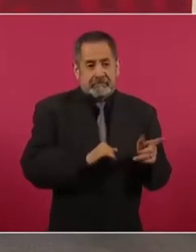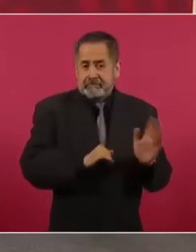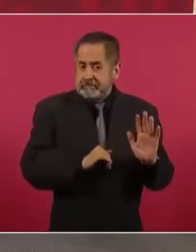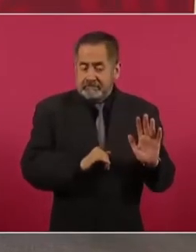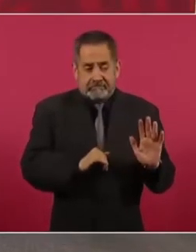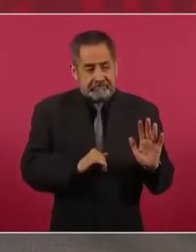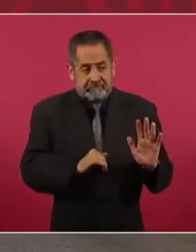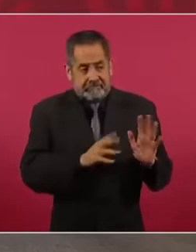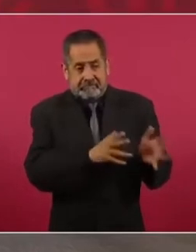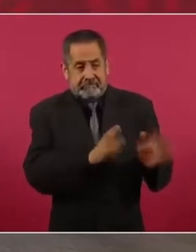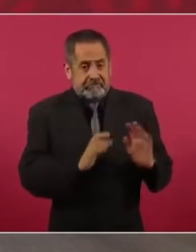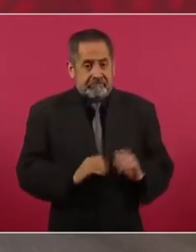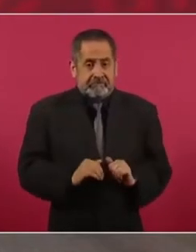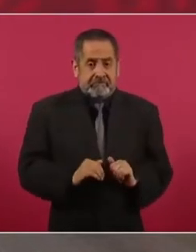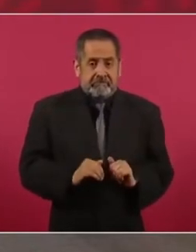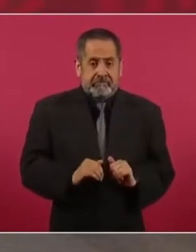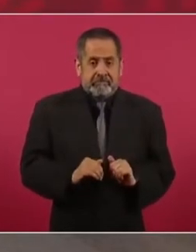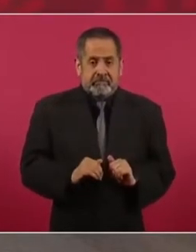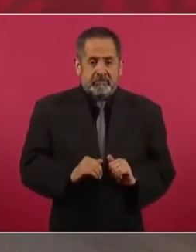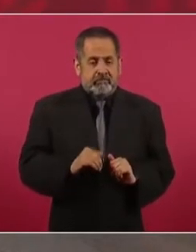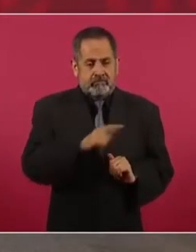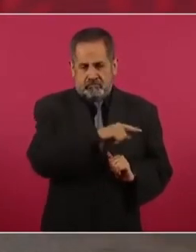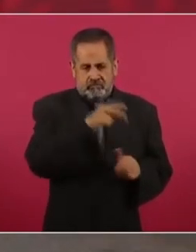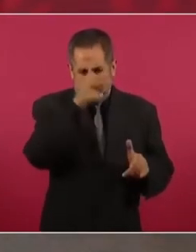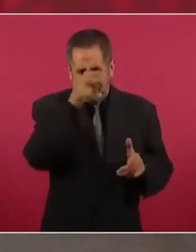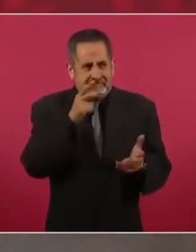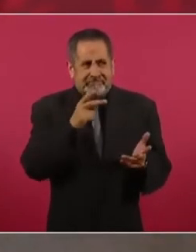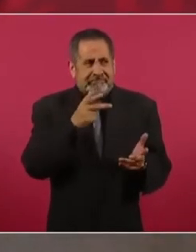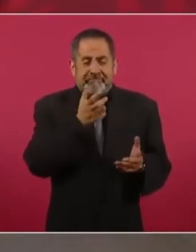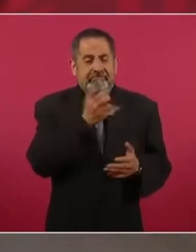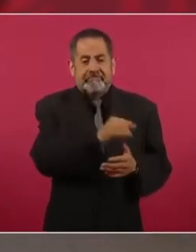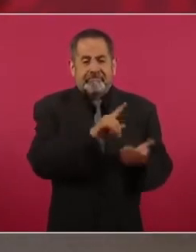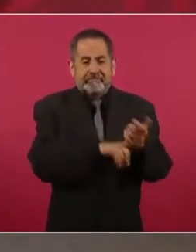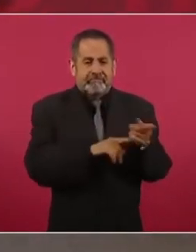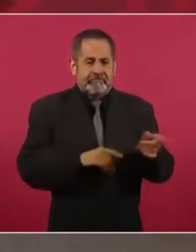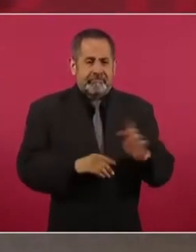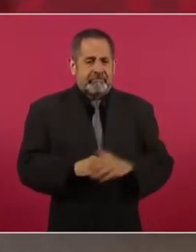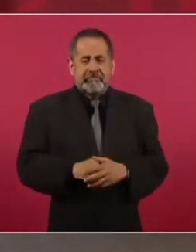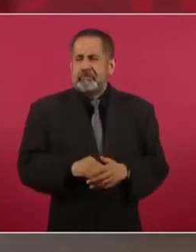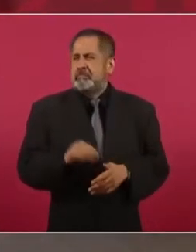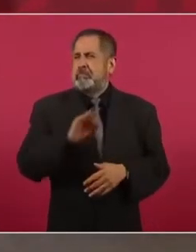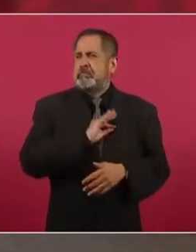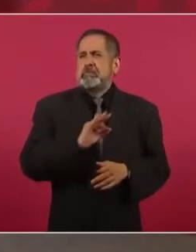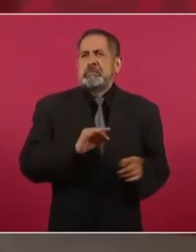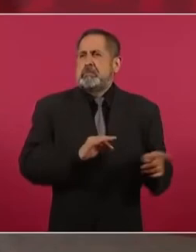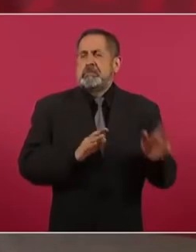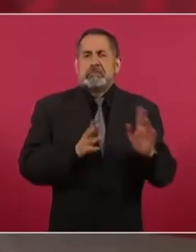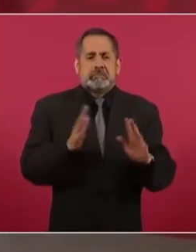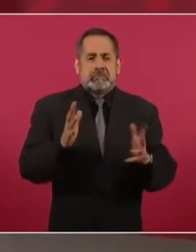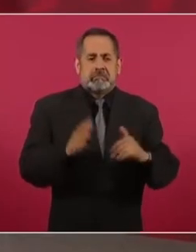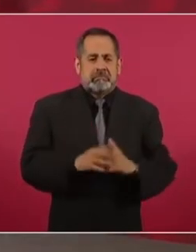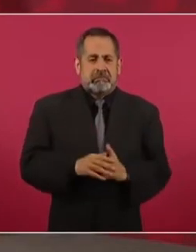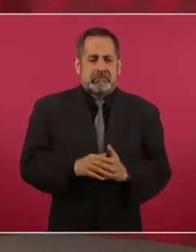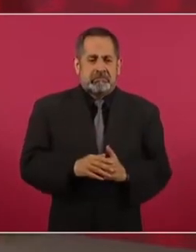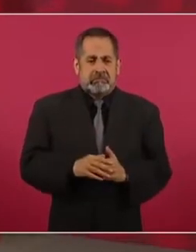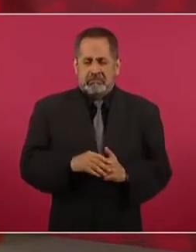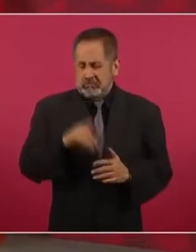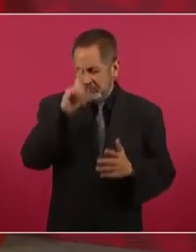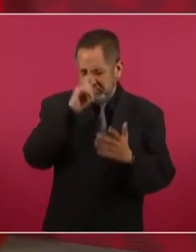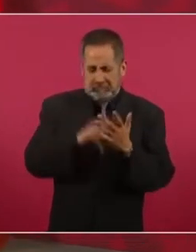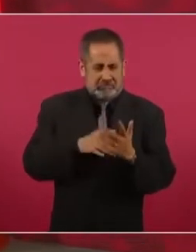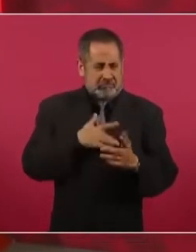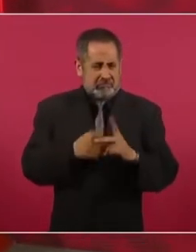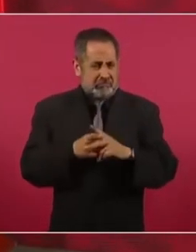mucho potencial, porque deben de haber, pues yo calculo,